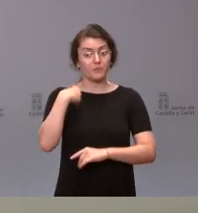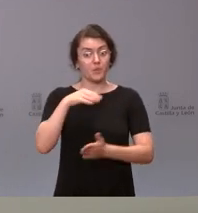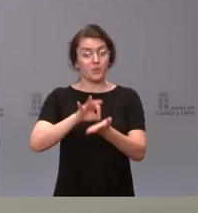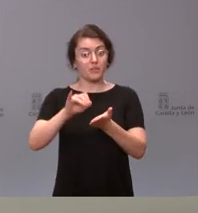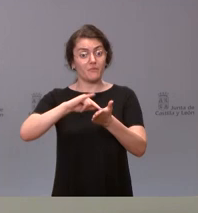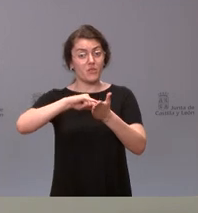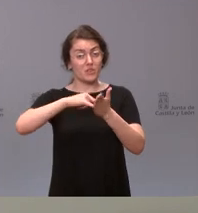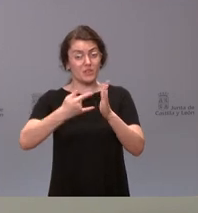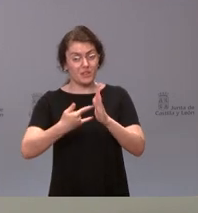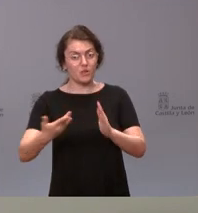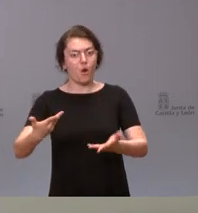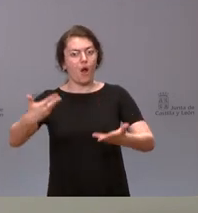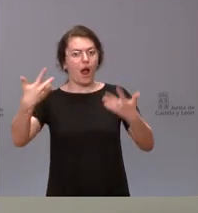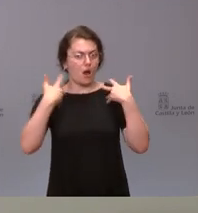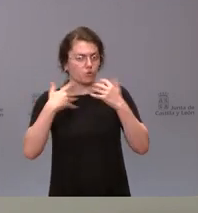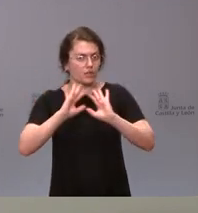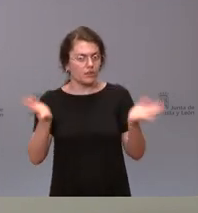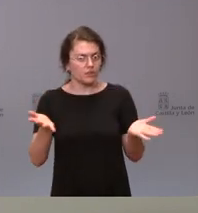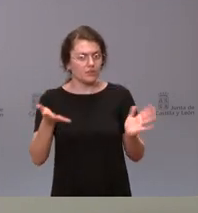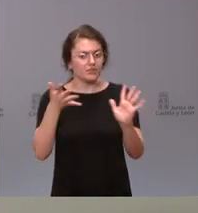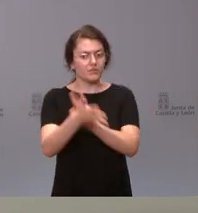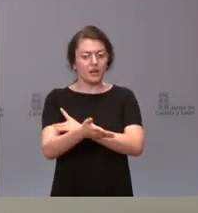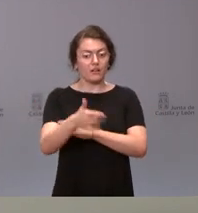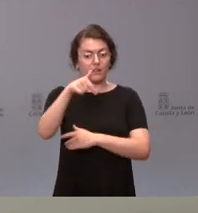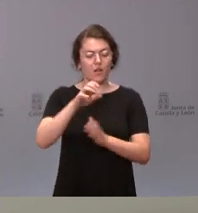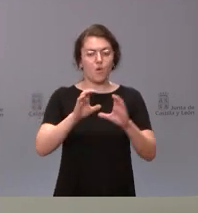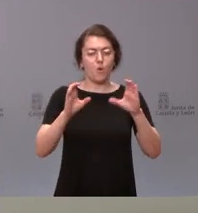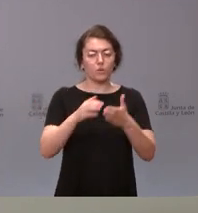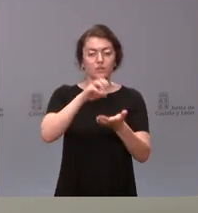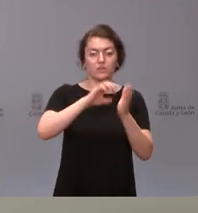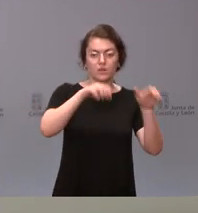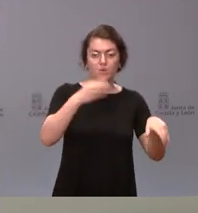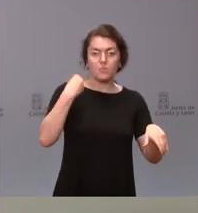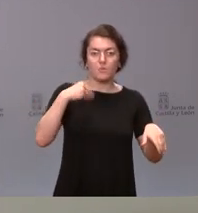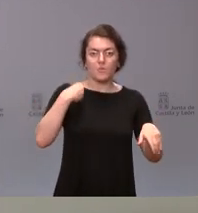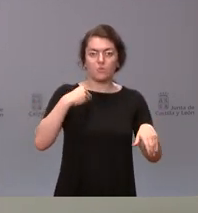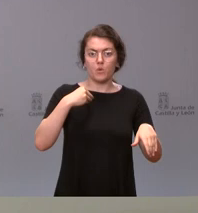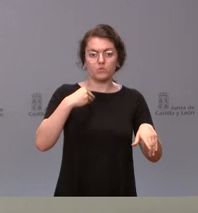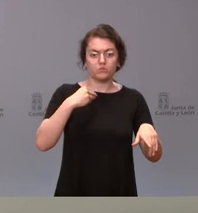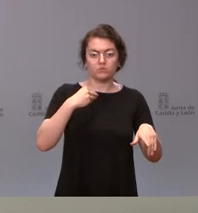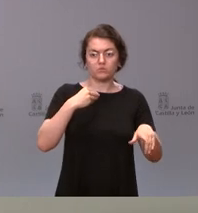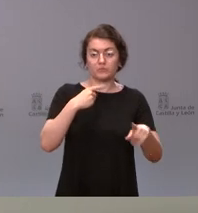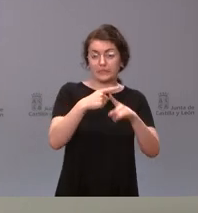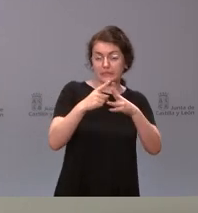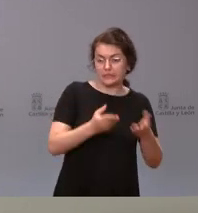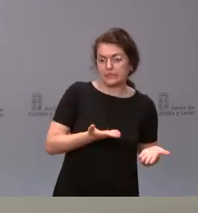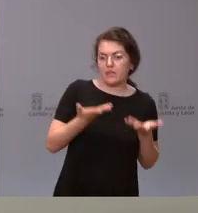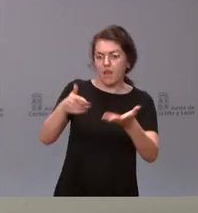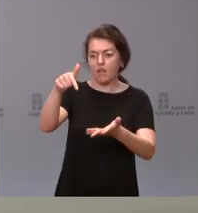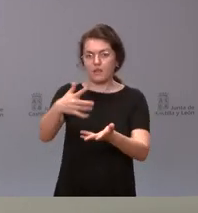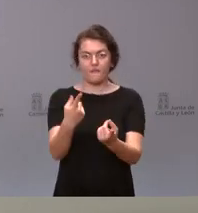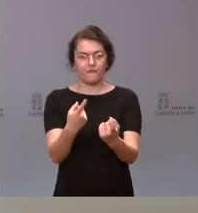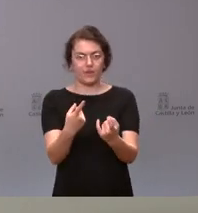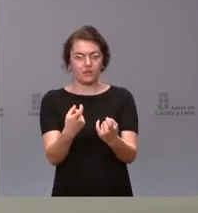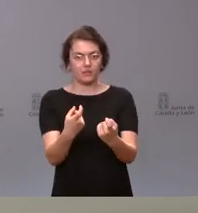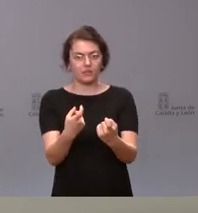técnicos y, por tanto, ahí sí que es verdad que la Junta de Castilla y León estos dispositivos los ha derivado allí donde son más necesarios, sin perjuicio de